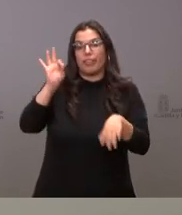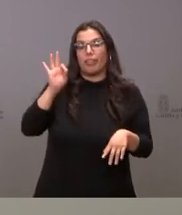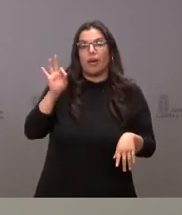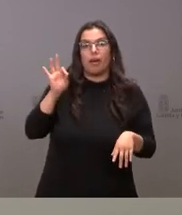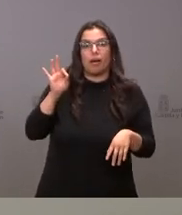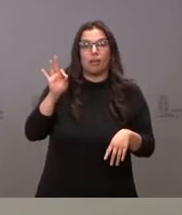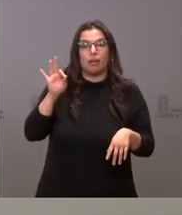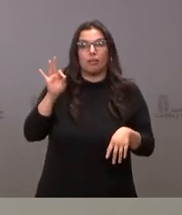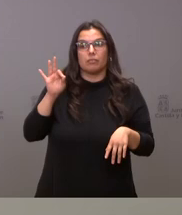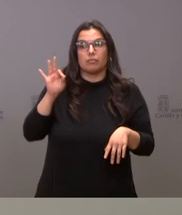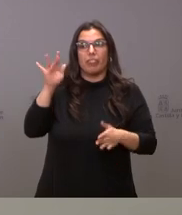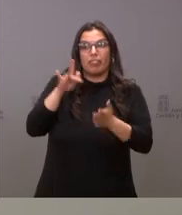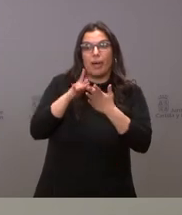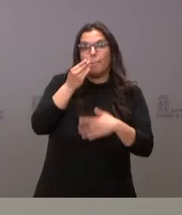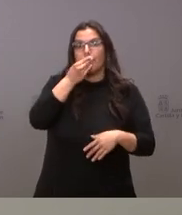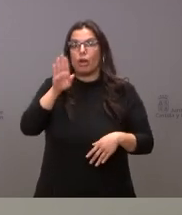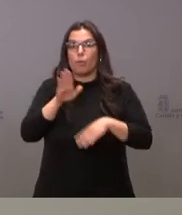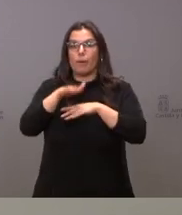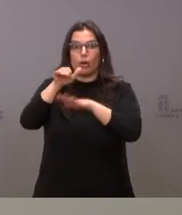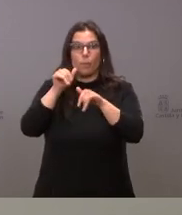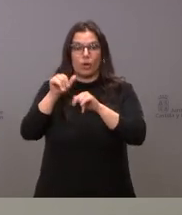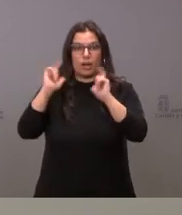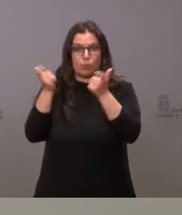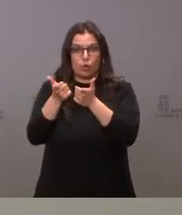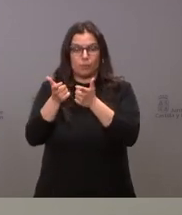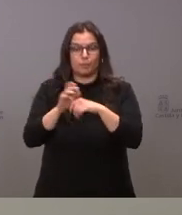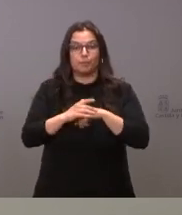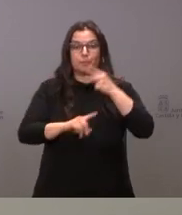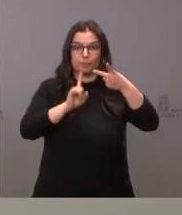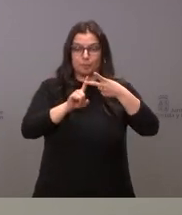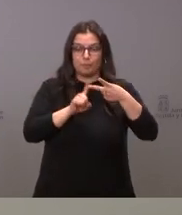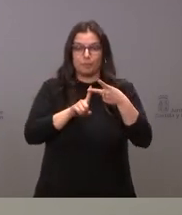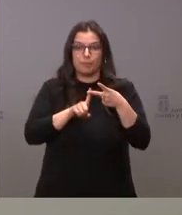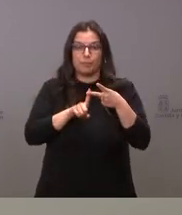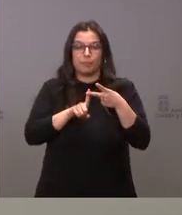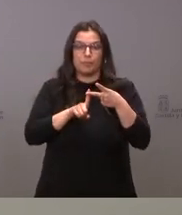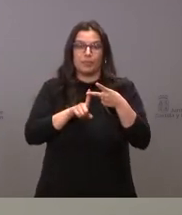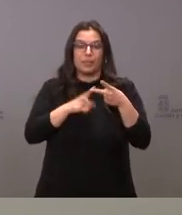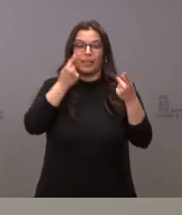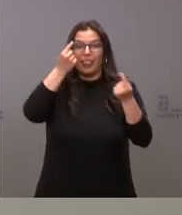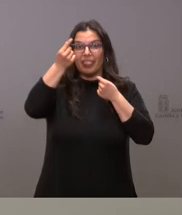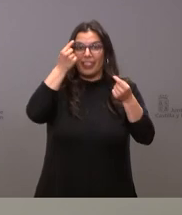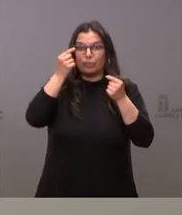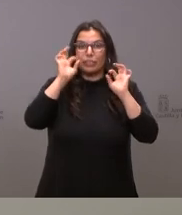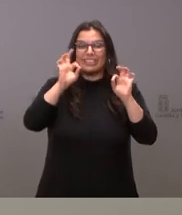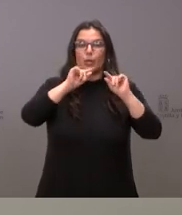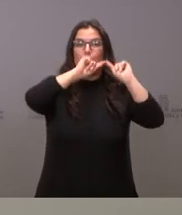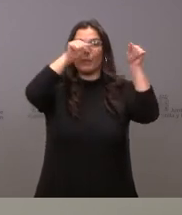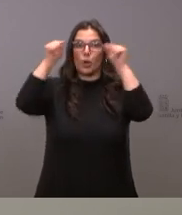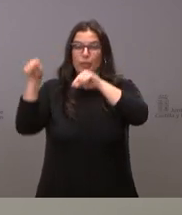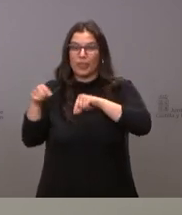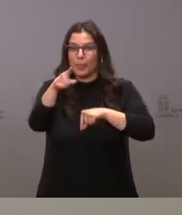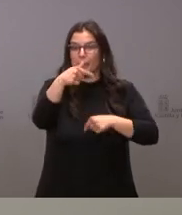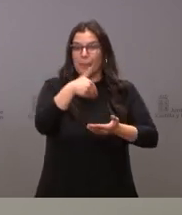momento oportuno para la convocatoria de este pleno en segundo lugar datos por provincias me